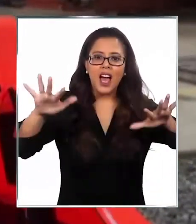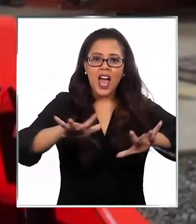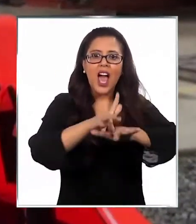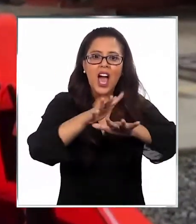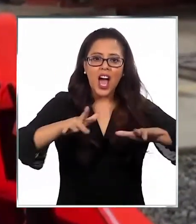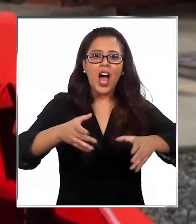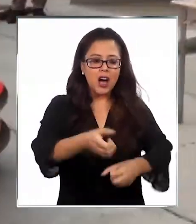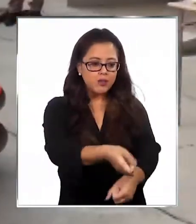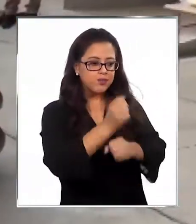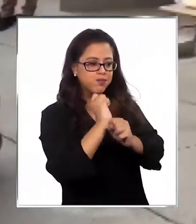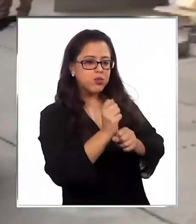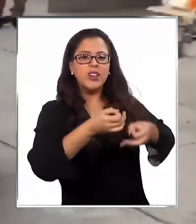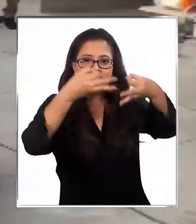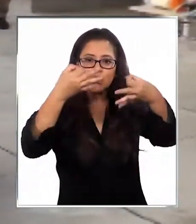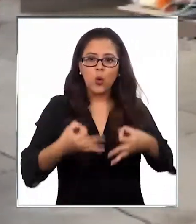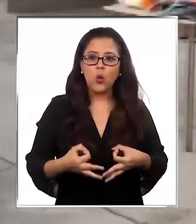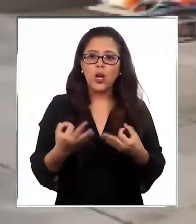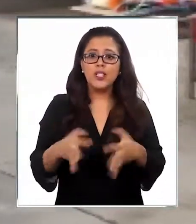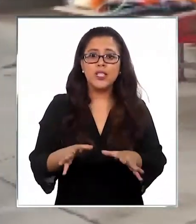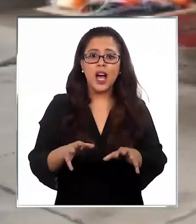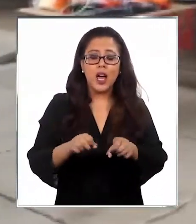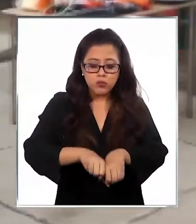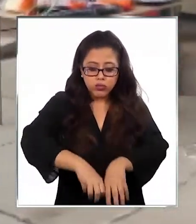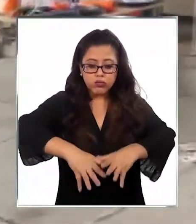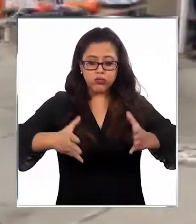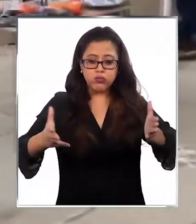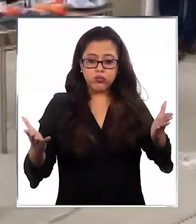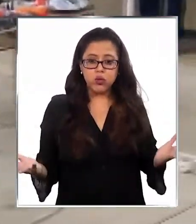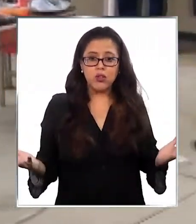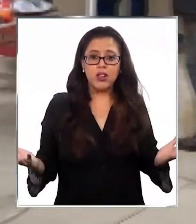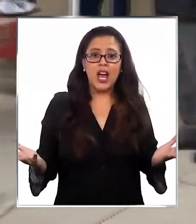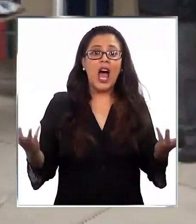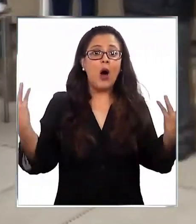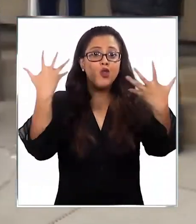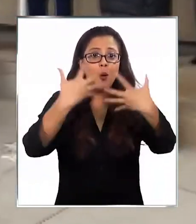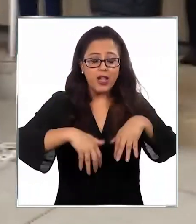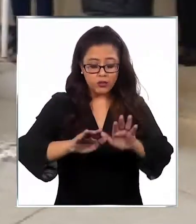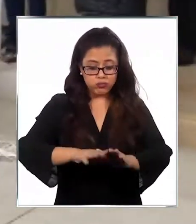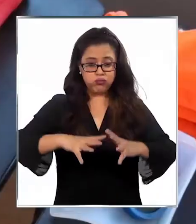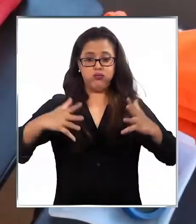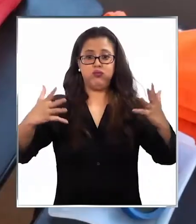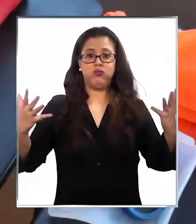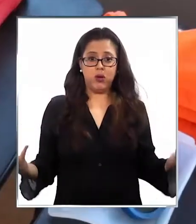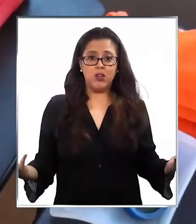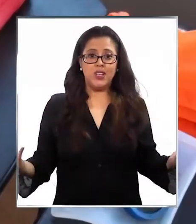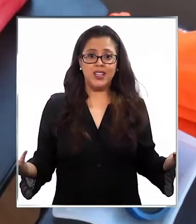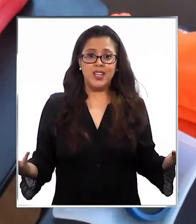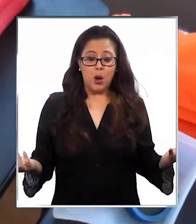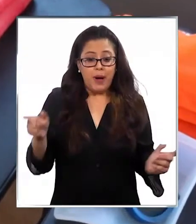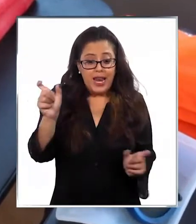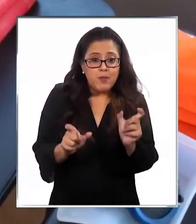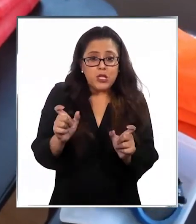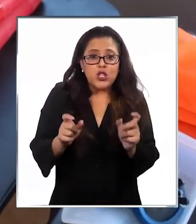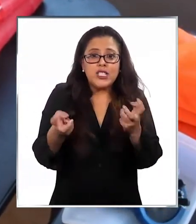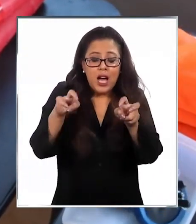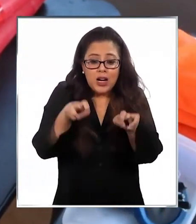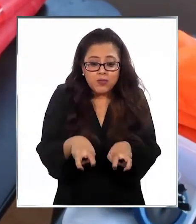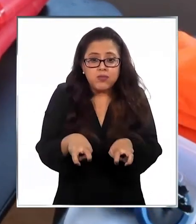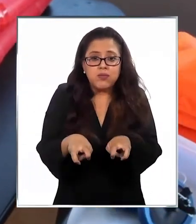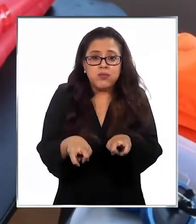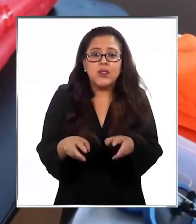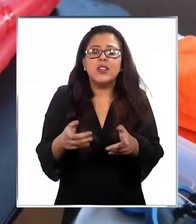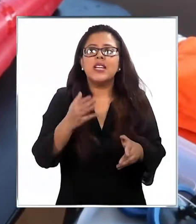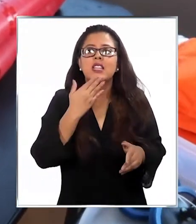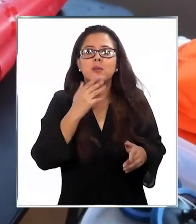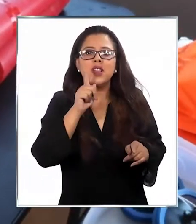mar en forma segura. Las balsas inflables cuentan con un sistema de activado automático al contacto con el agua y contienen luces de emergencia,